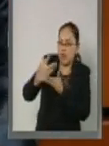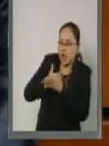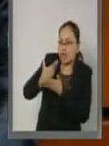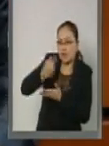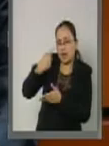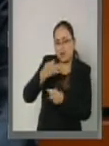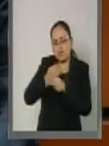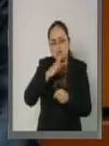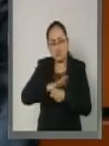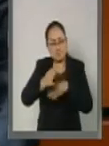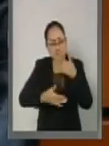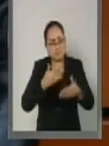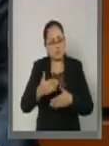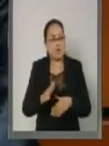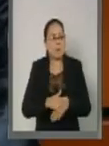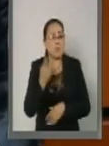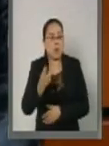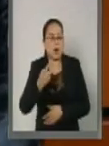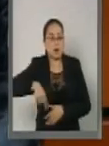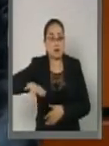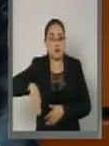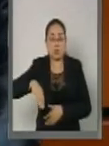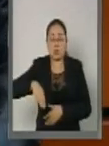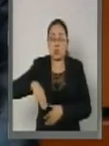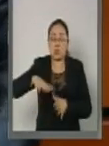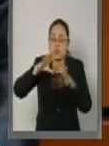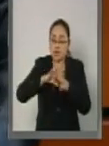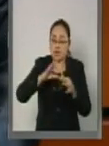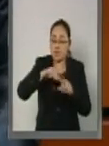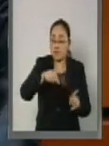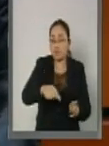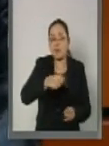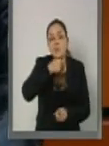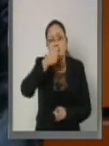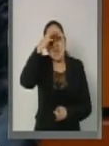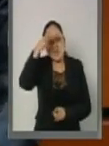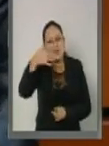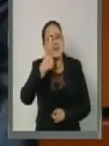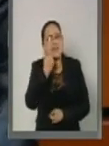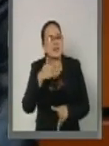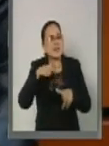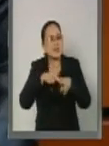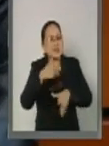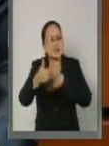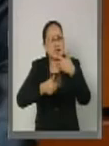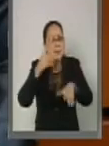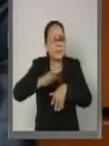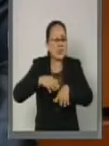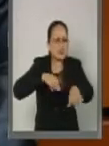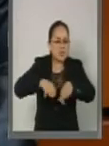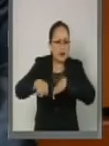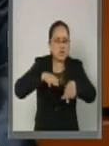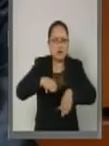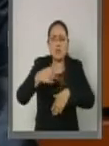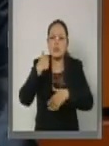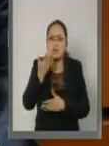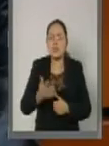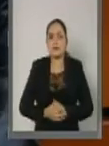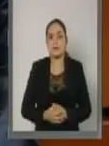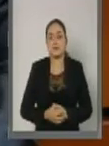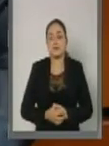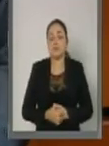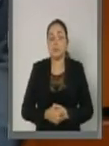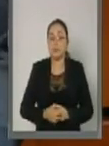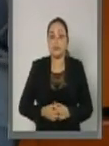Por tales razones, las personas adultas mayores buscan ingresar o mantenerse en la fuerza laboral, en una economía en la que